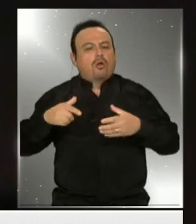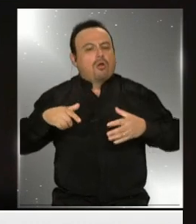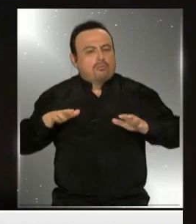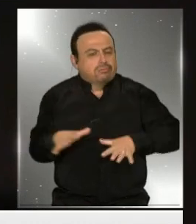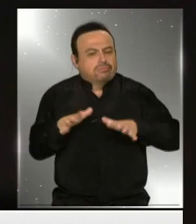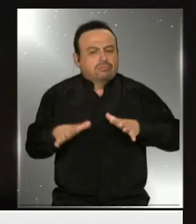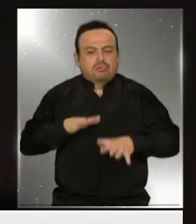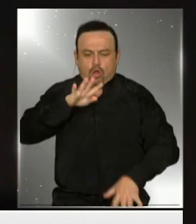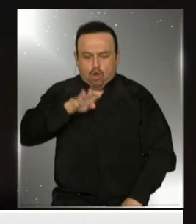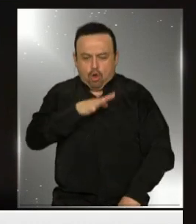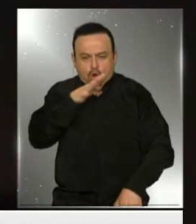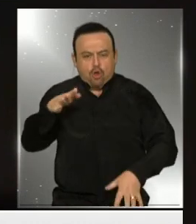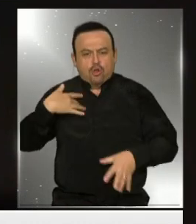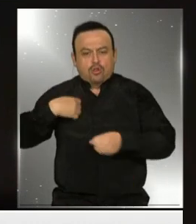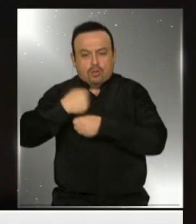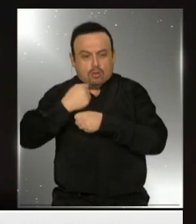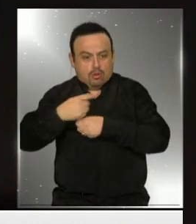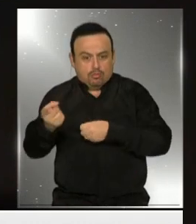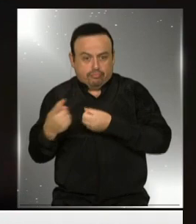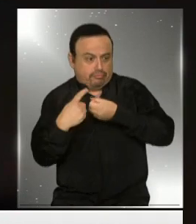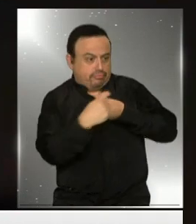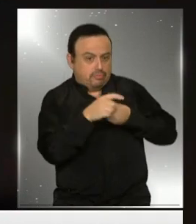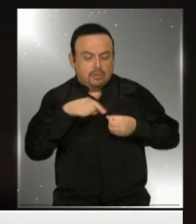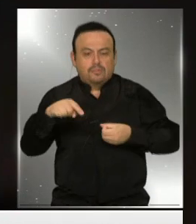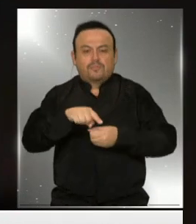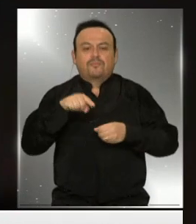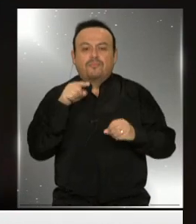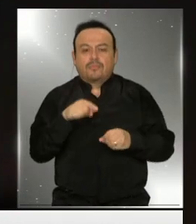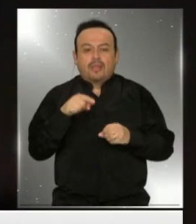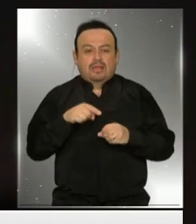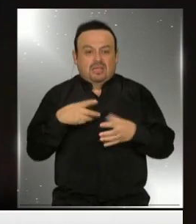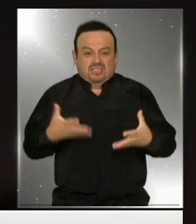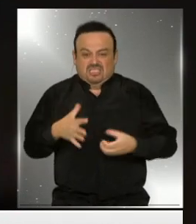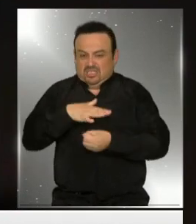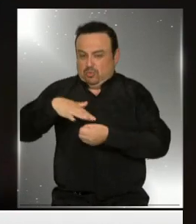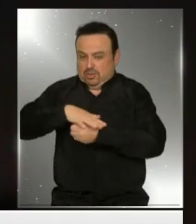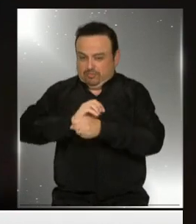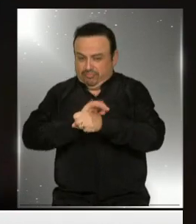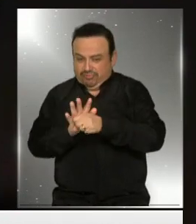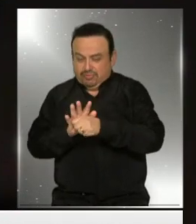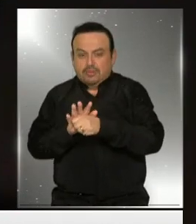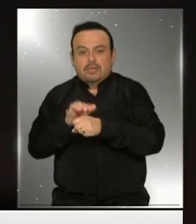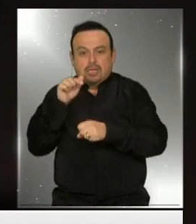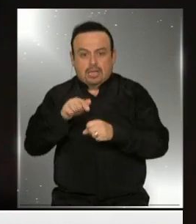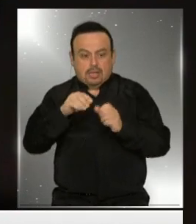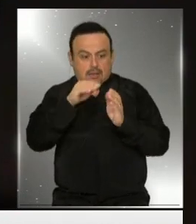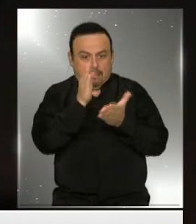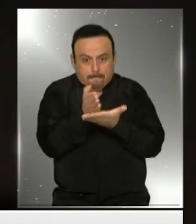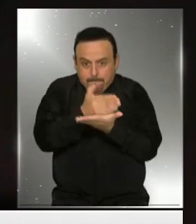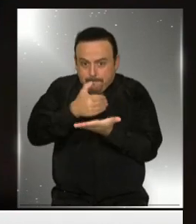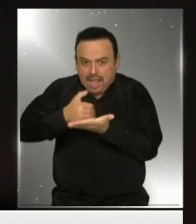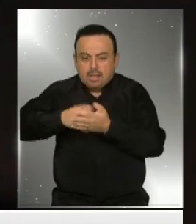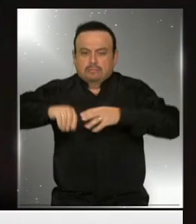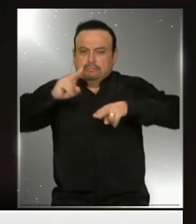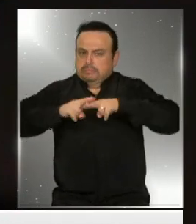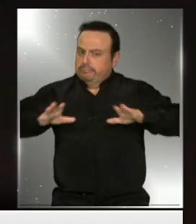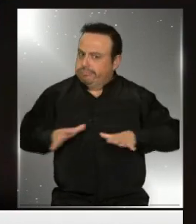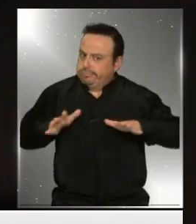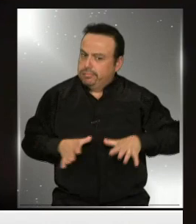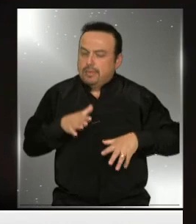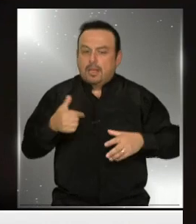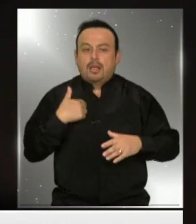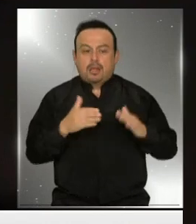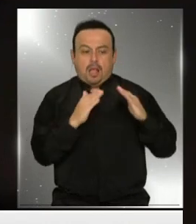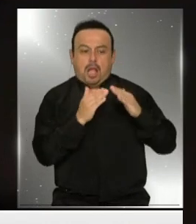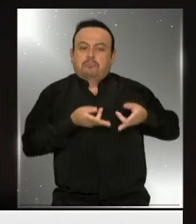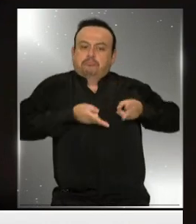de trabajo para los colaboradores. Y en ese sentido, esta contingencia hoy día ha acelerado esos planes y me ha permitido estar en mi casa